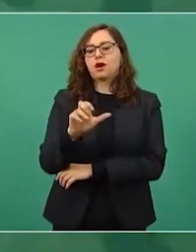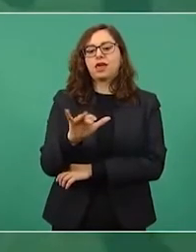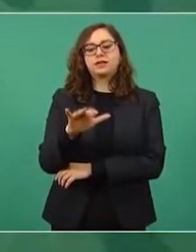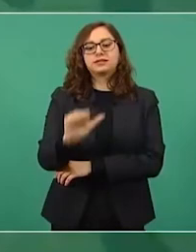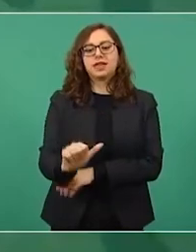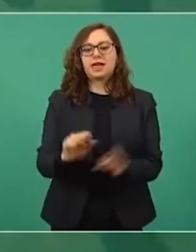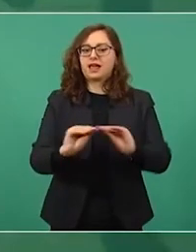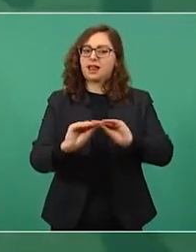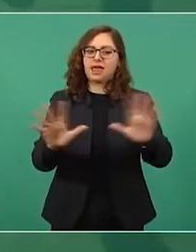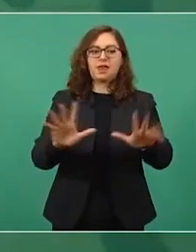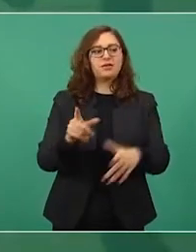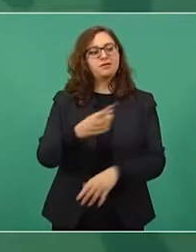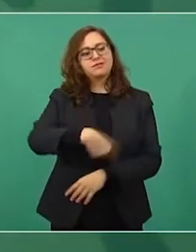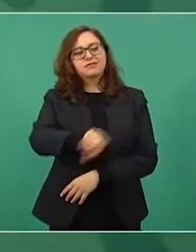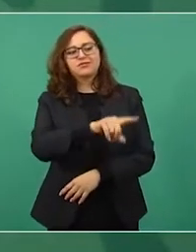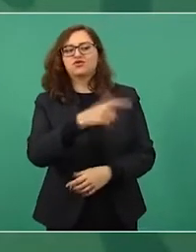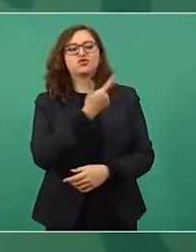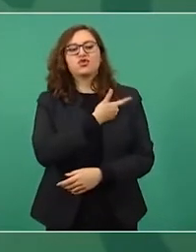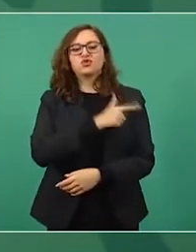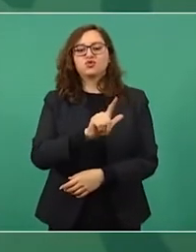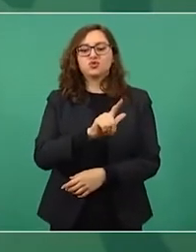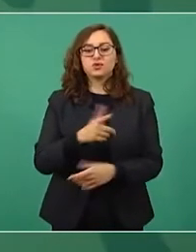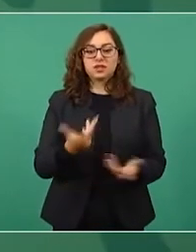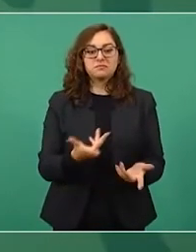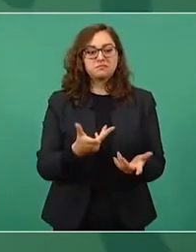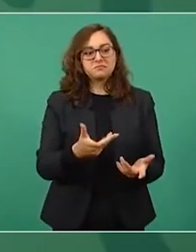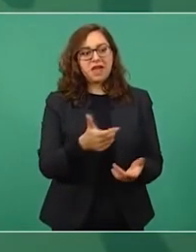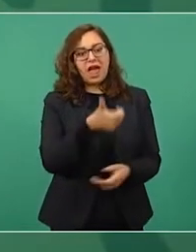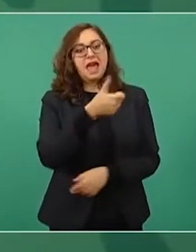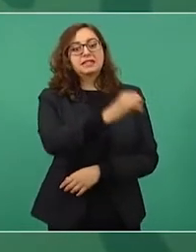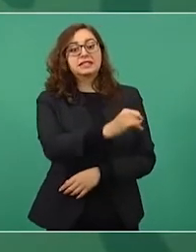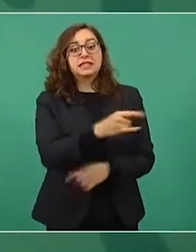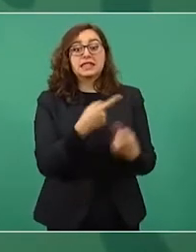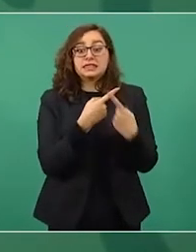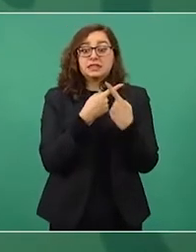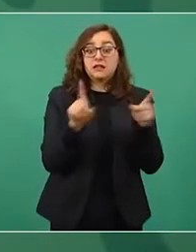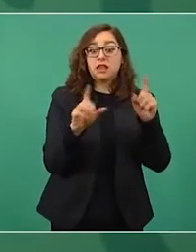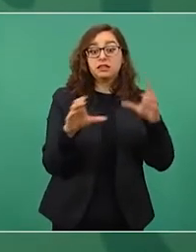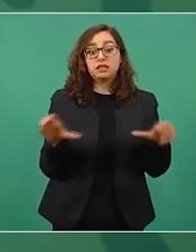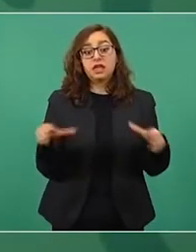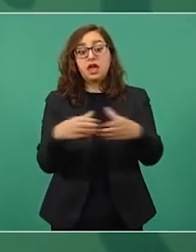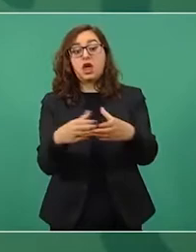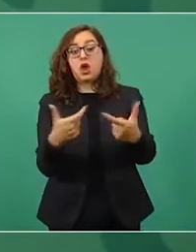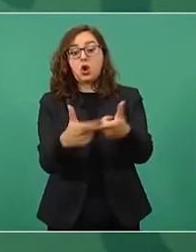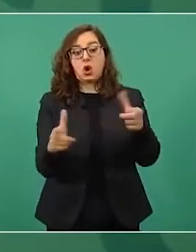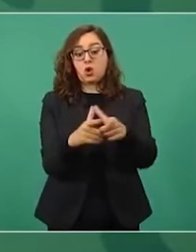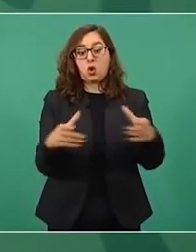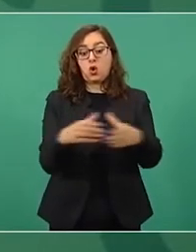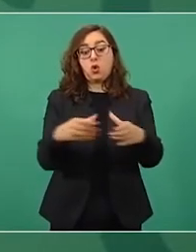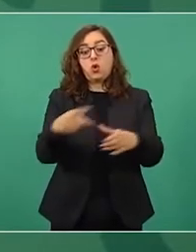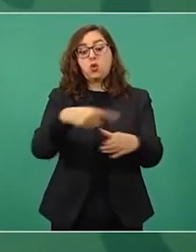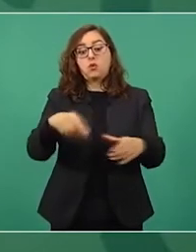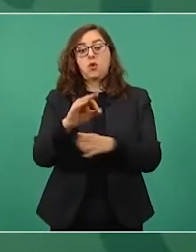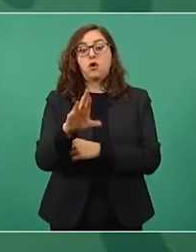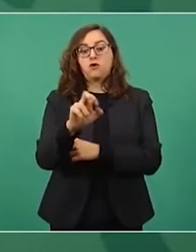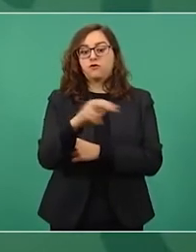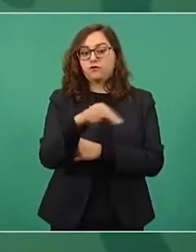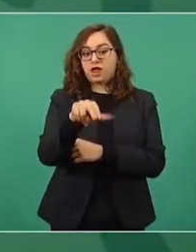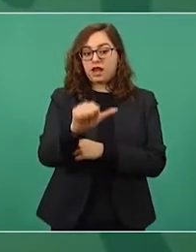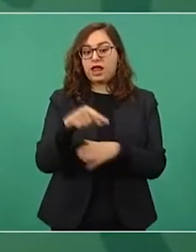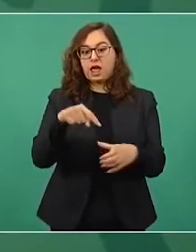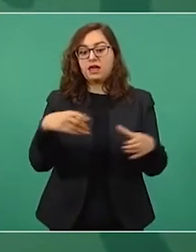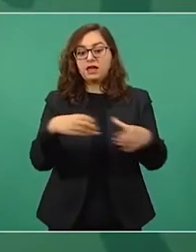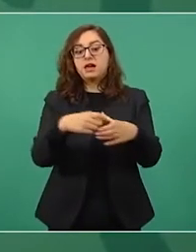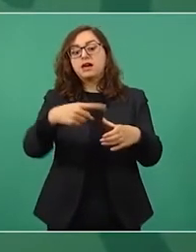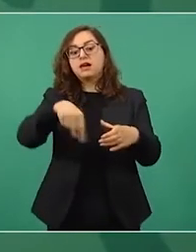En cambio Frena, sí, está recogiendo firmas